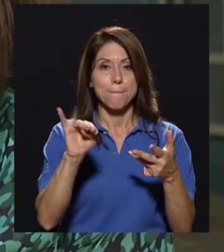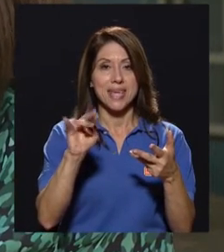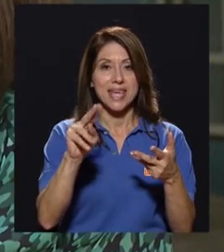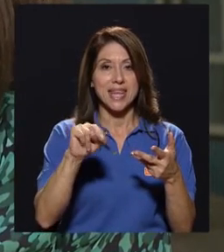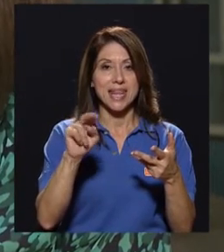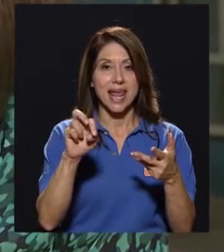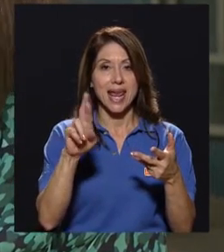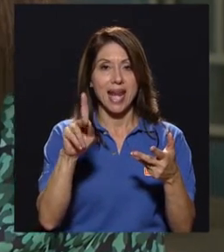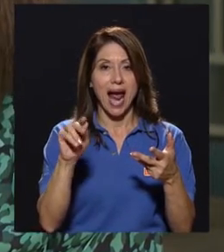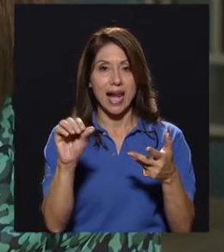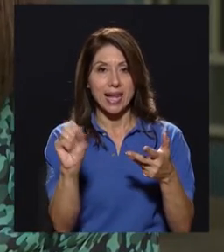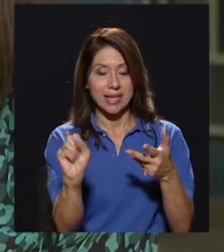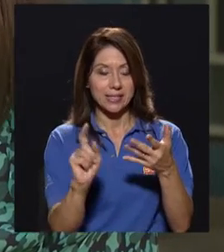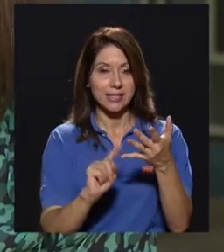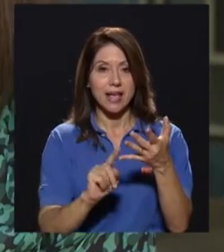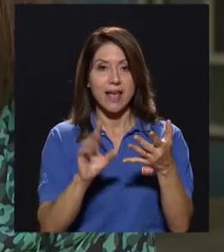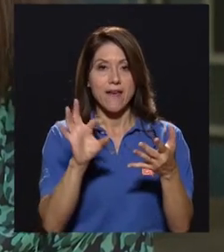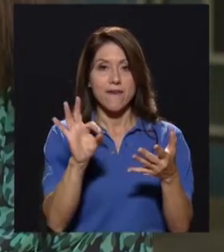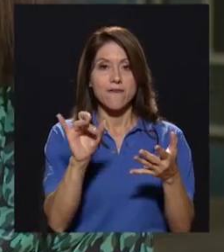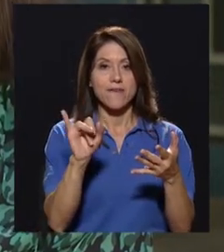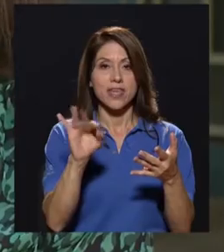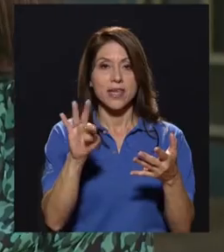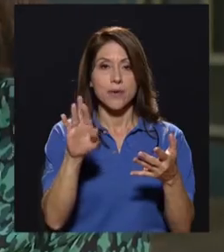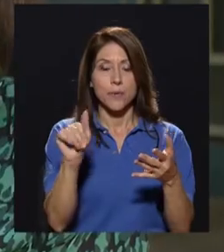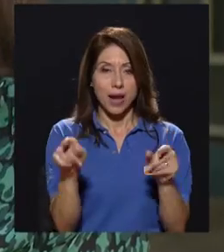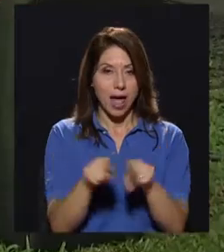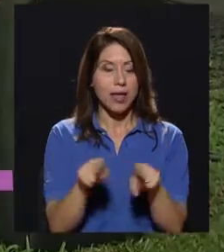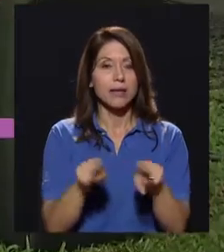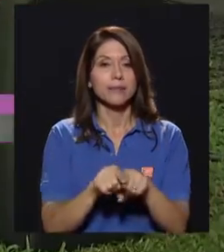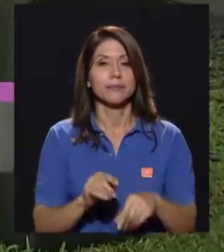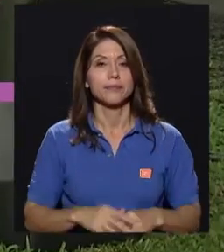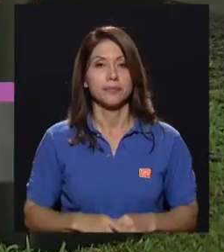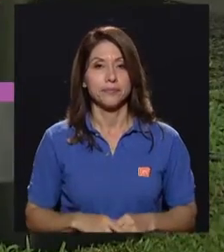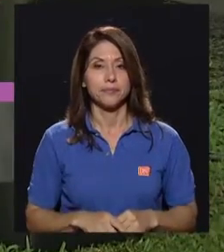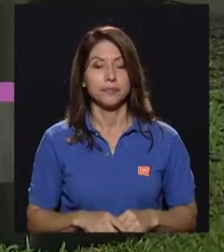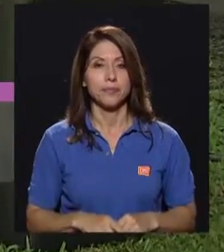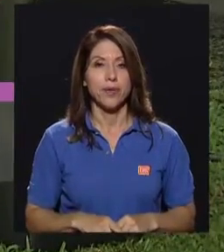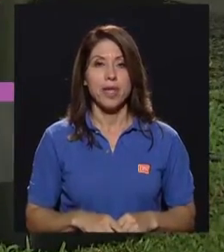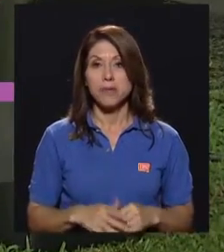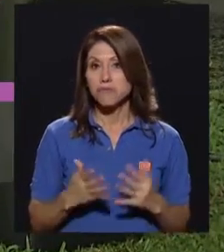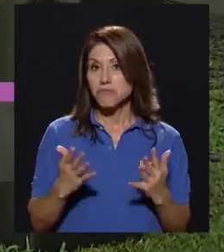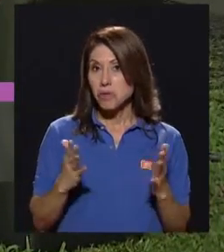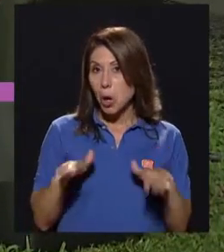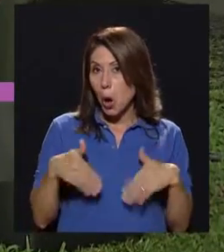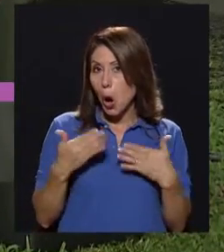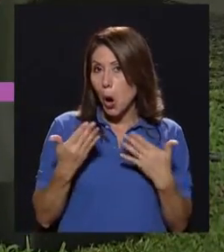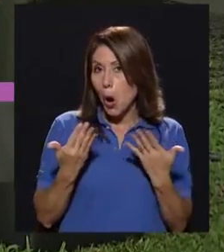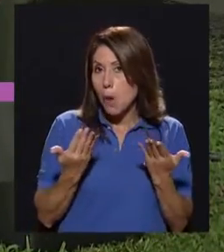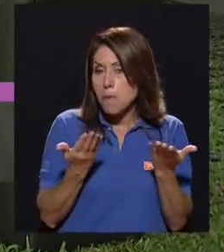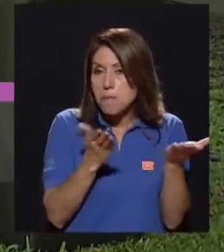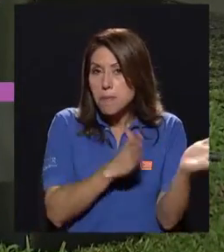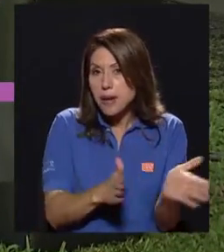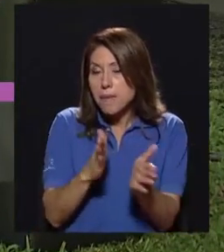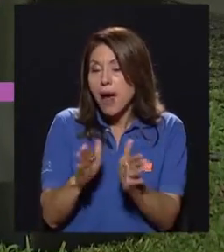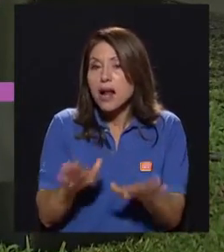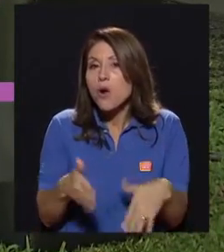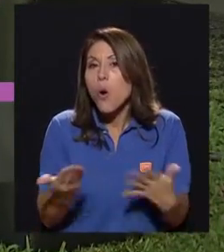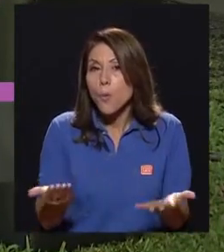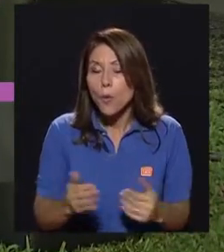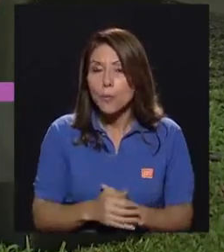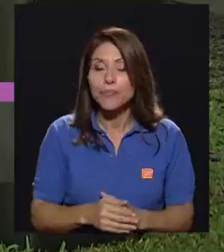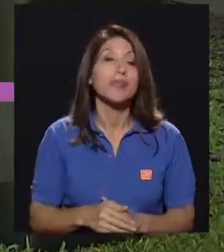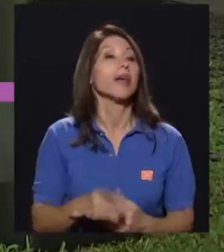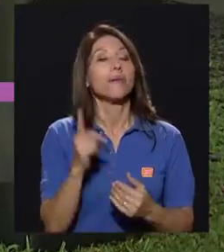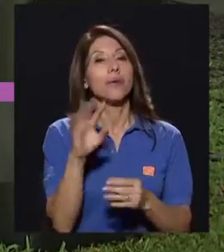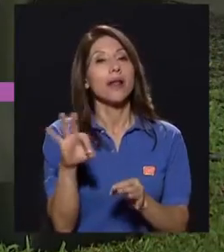Dependiendo del tipo de insecto podrían ser una muy buena fuente de fibra. ¿Y cómo se preparan? Bueno,